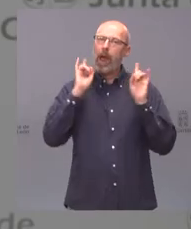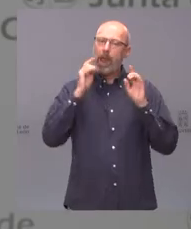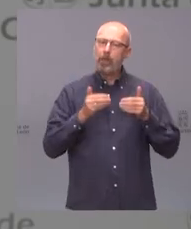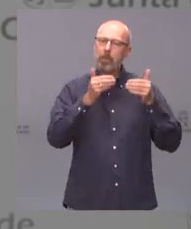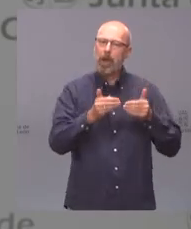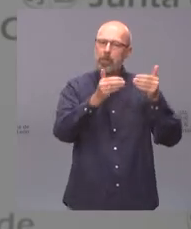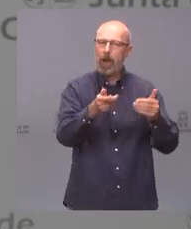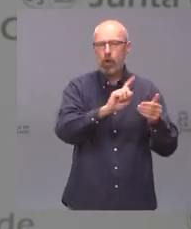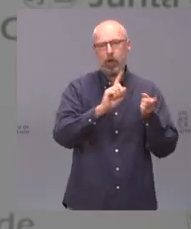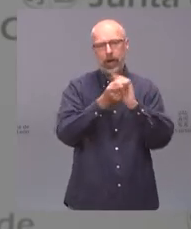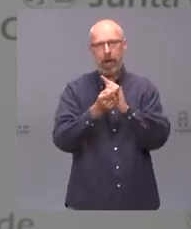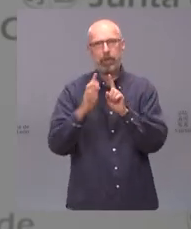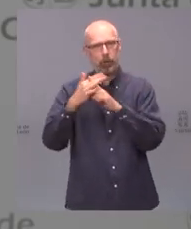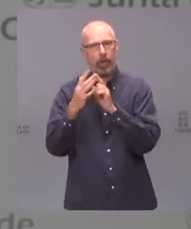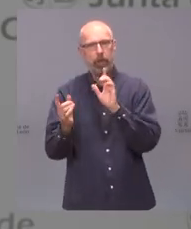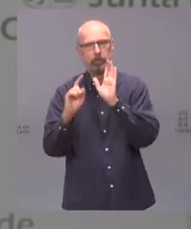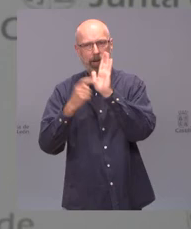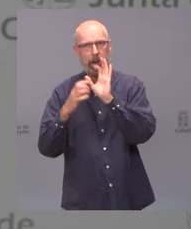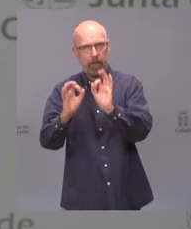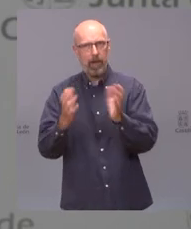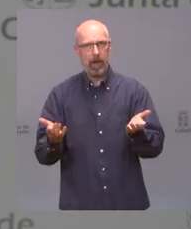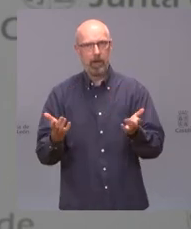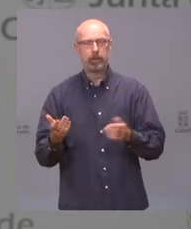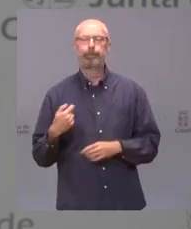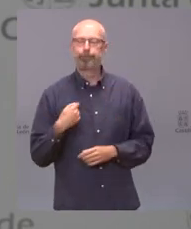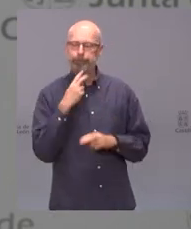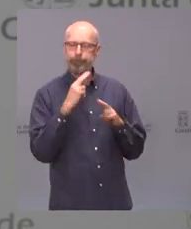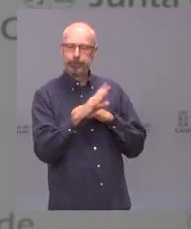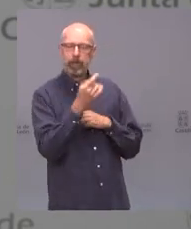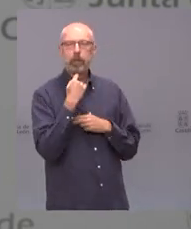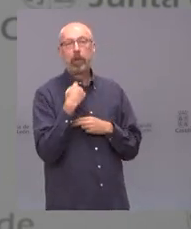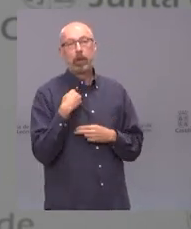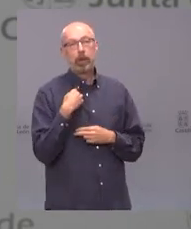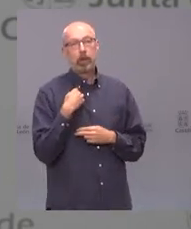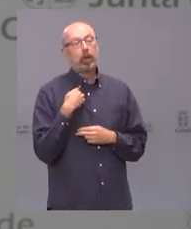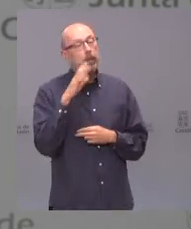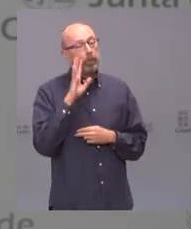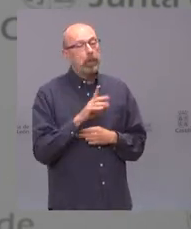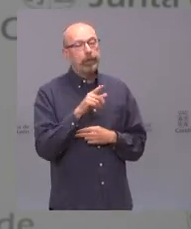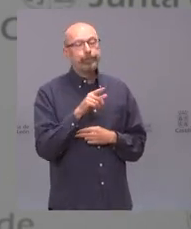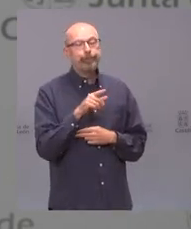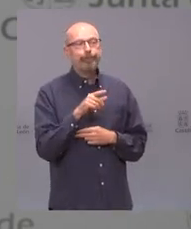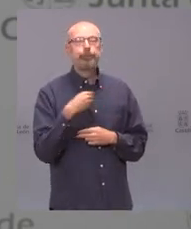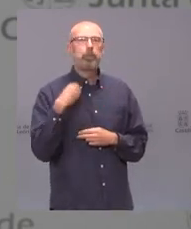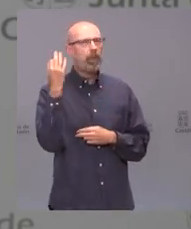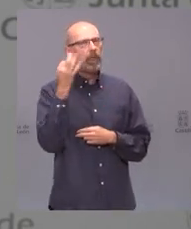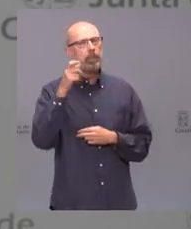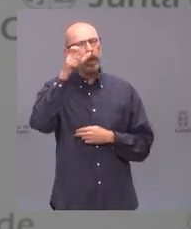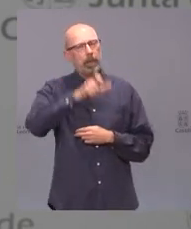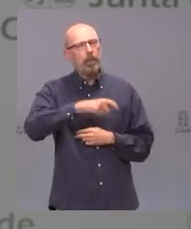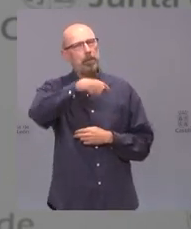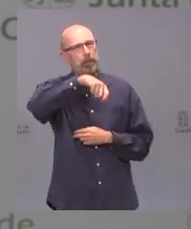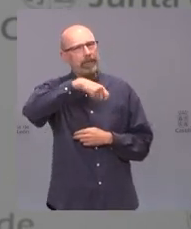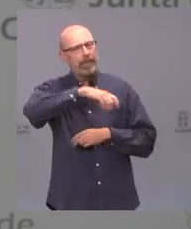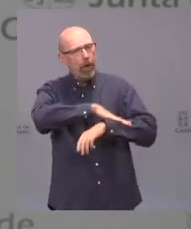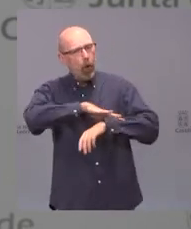respecto a esta pregunta le insisto en que yo prefiero escuchar al presidente del gobierno cuál es su planteamiento me gustaría escucharle